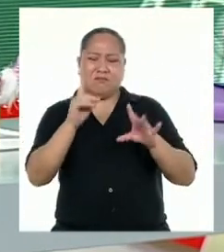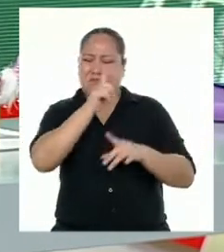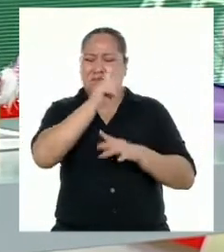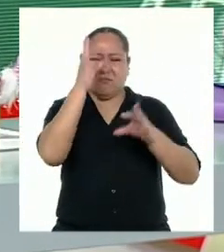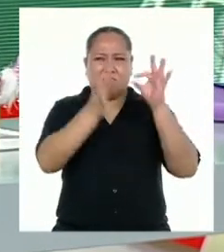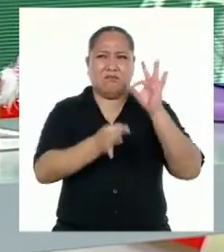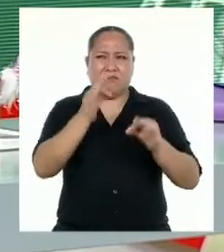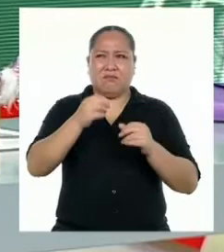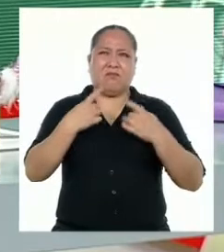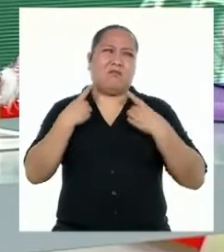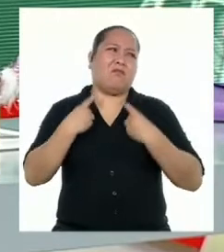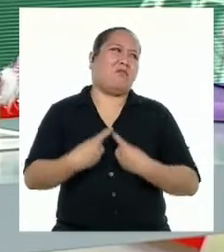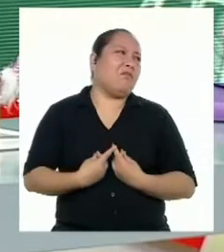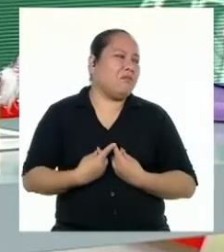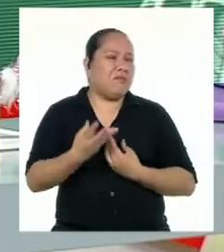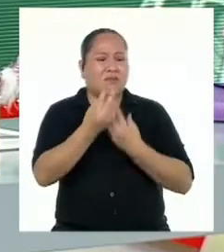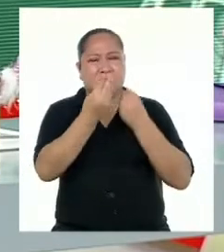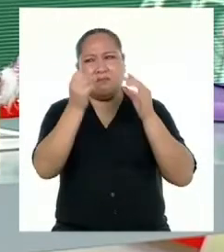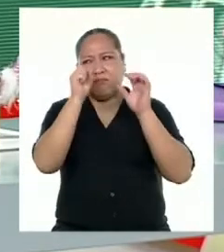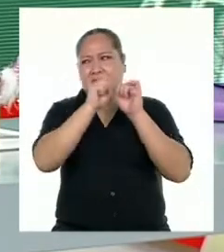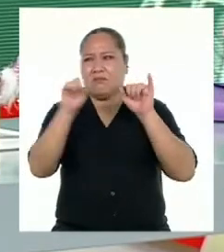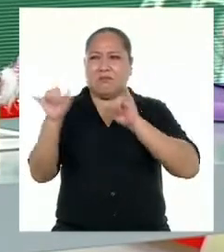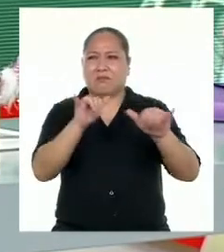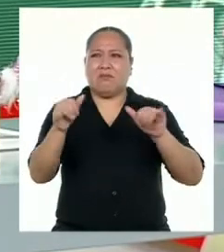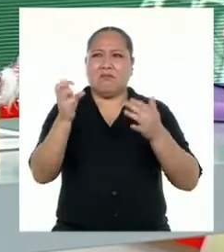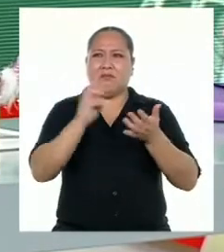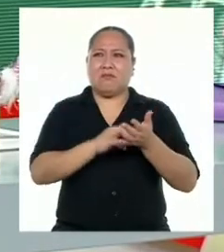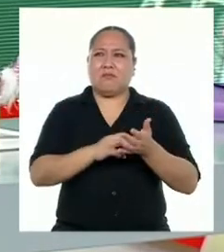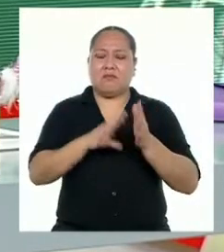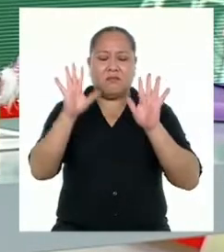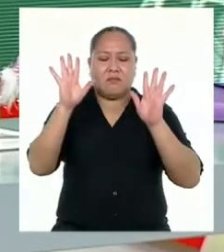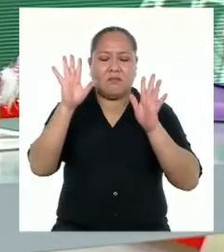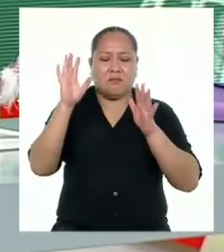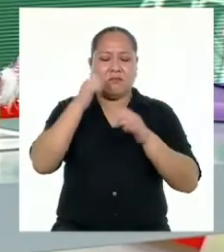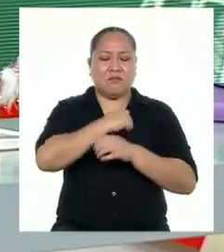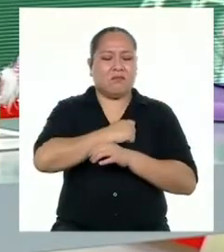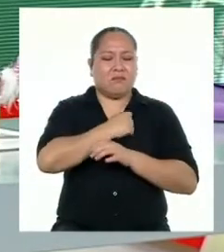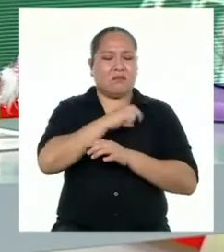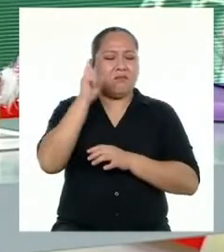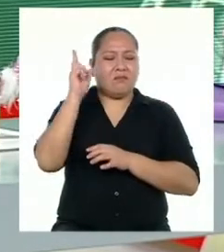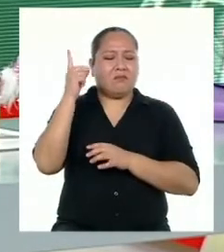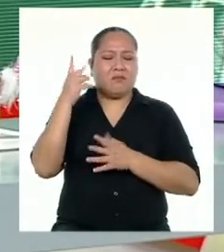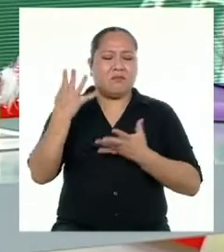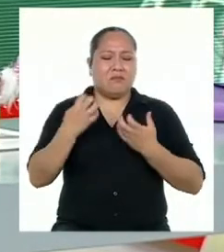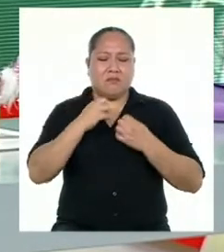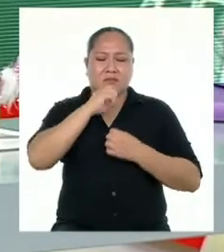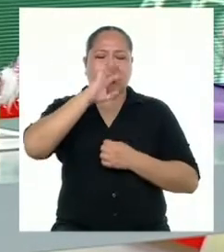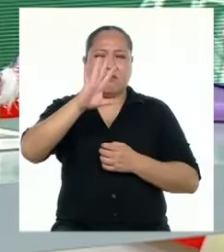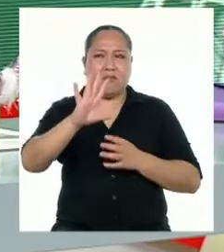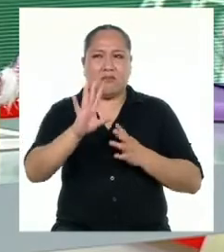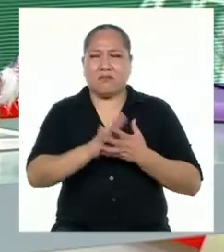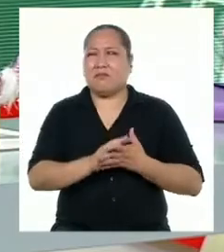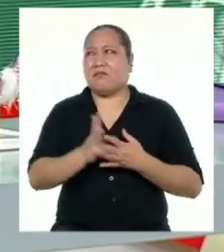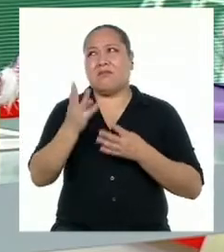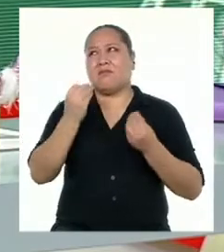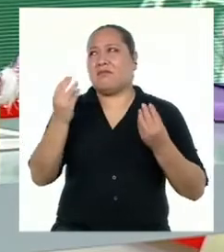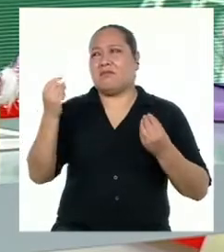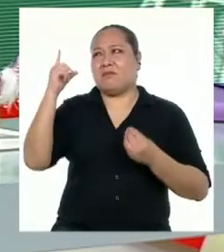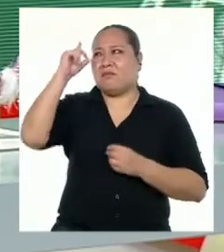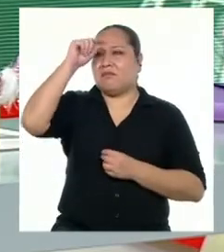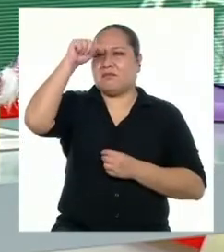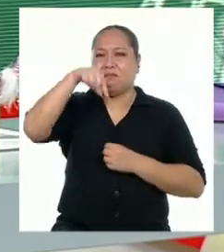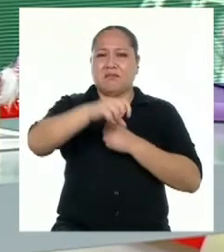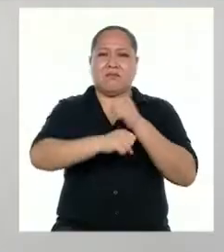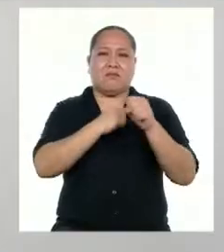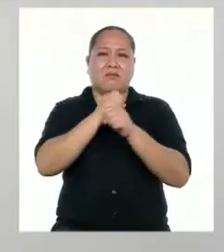injusto, deprimente y muchos sinónimos más. Ay, lo siento, profesora. No quería reaccionar así, pero ha sido todo muy difícil este